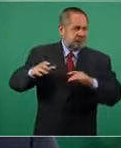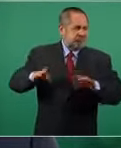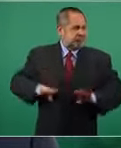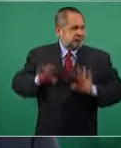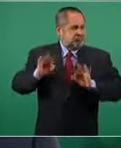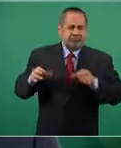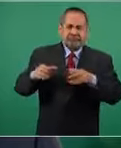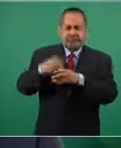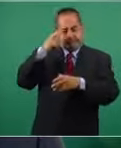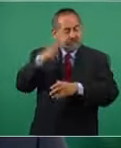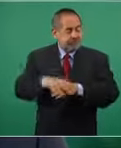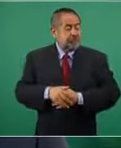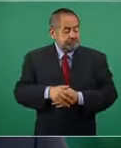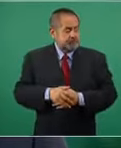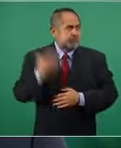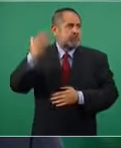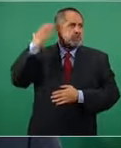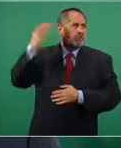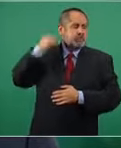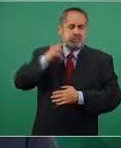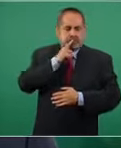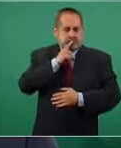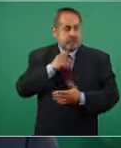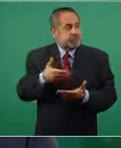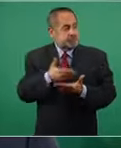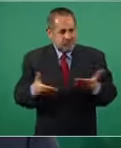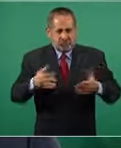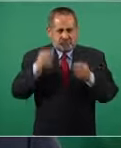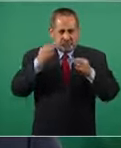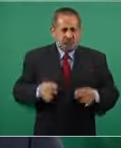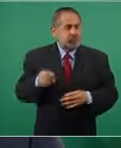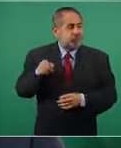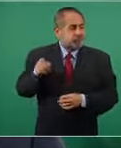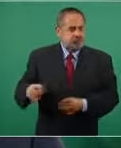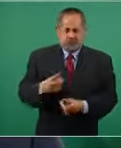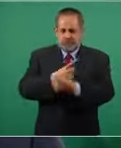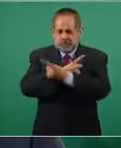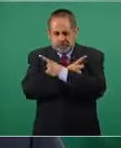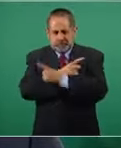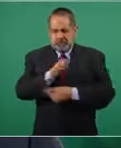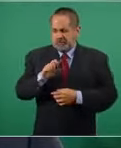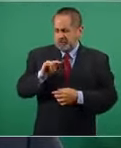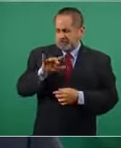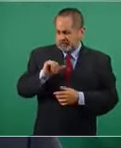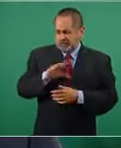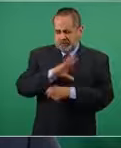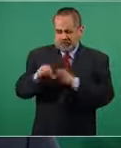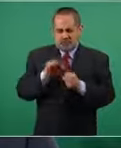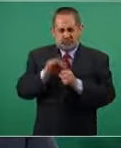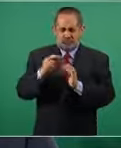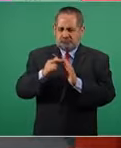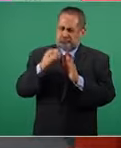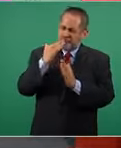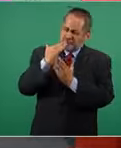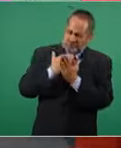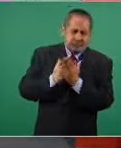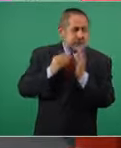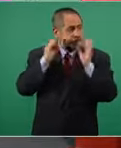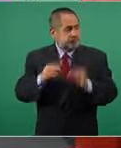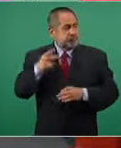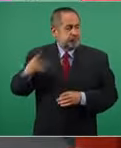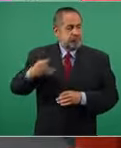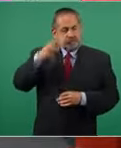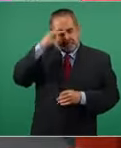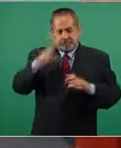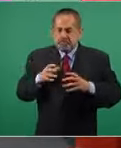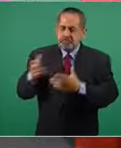México en muchos años tiene un presidente con valores morales y éticos como merecen los mexicanos. Yo